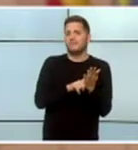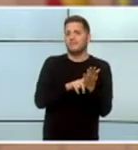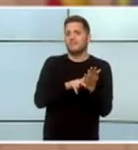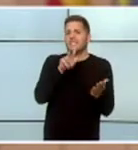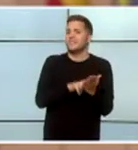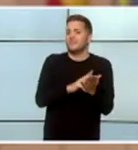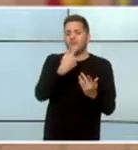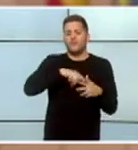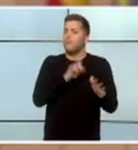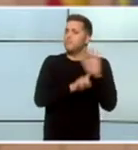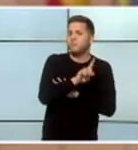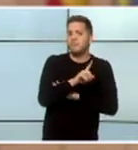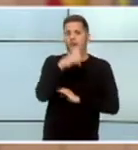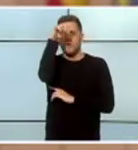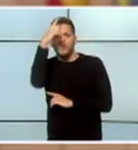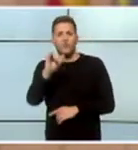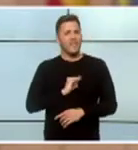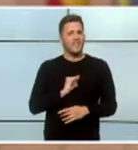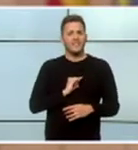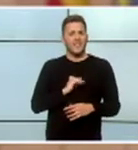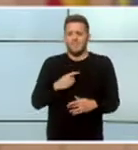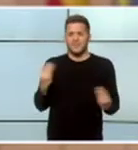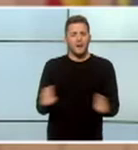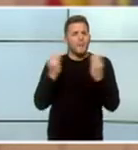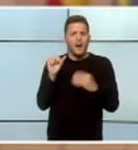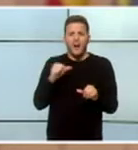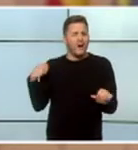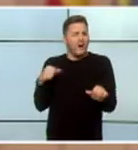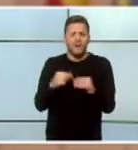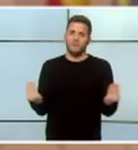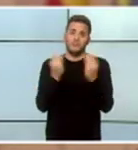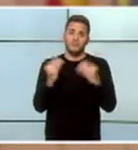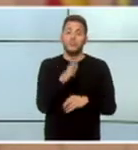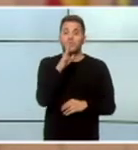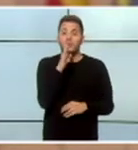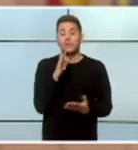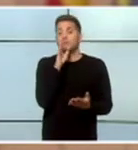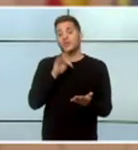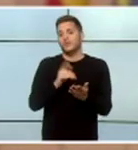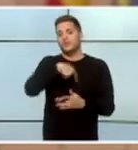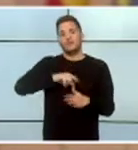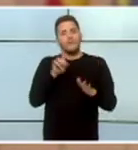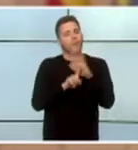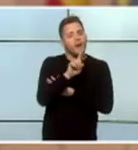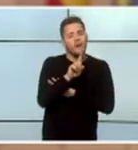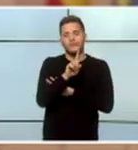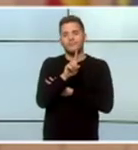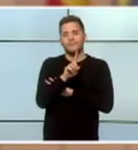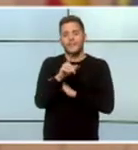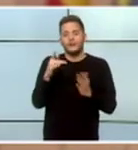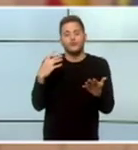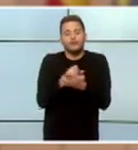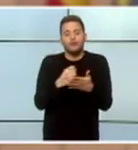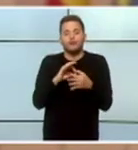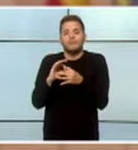identidad... ...han sido los mejores años... ...entre otras cosas porque los hemos... ...desarrollado... ...los hemos avanzado entre todos...